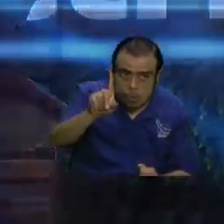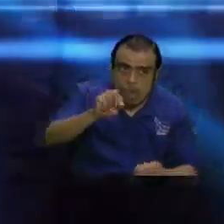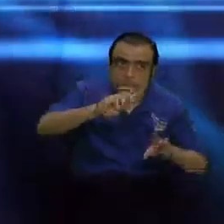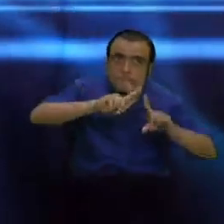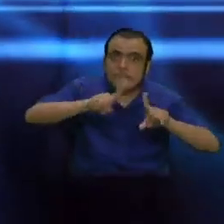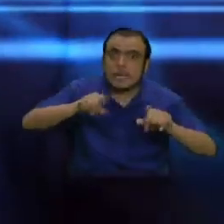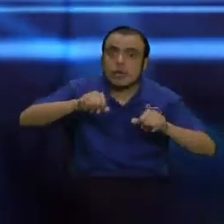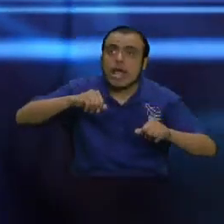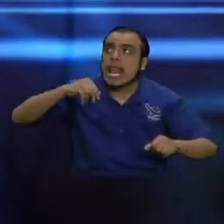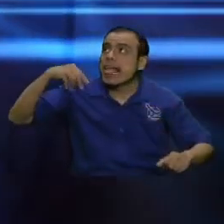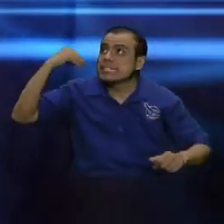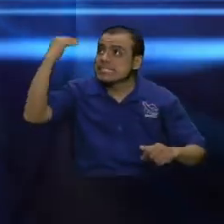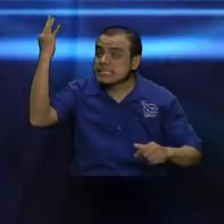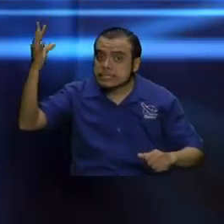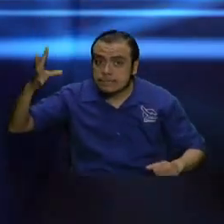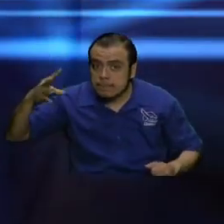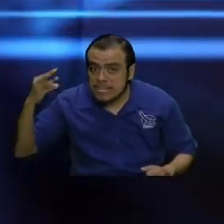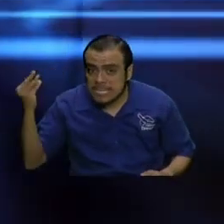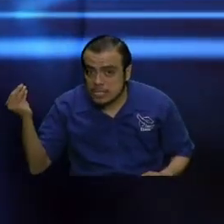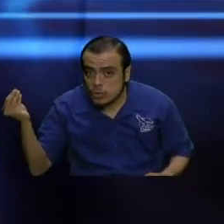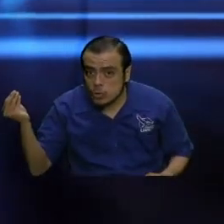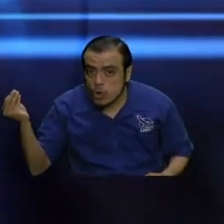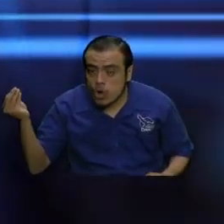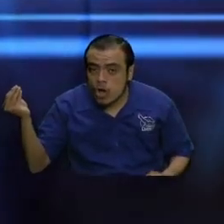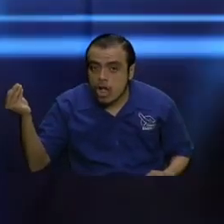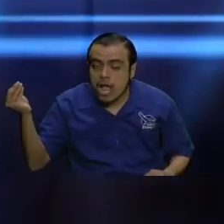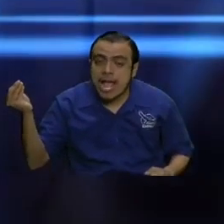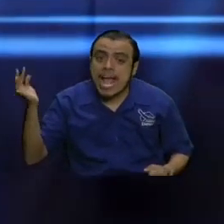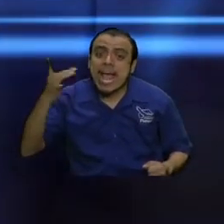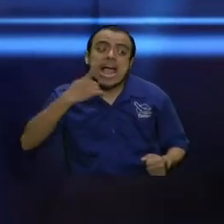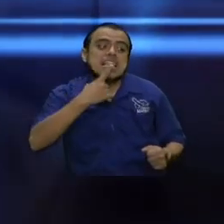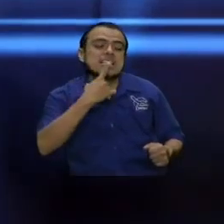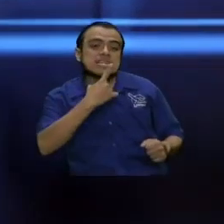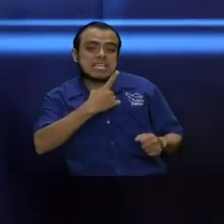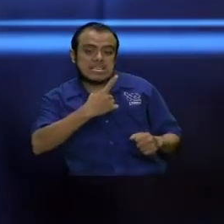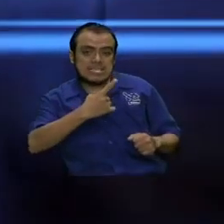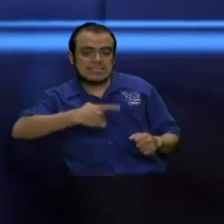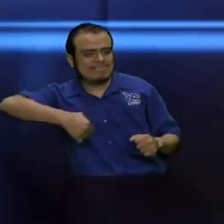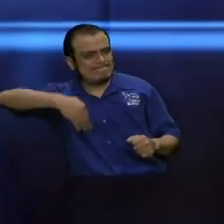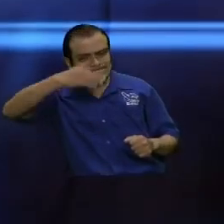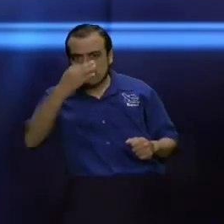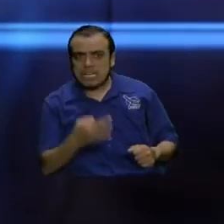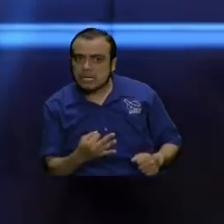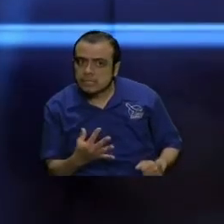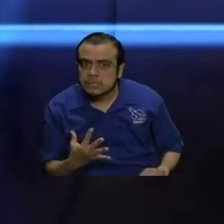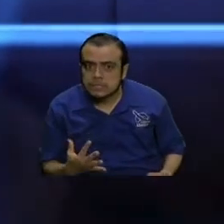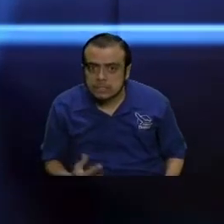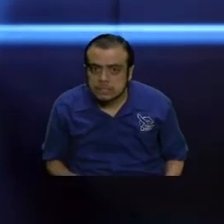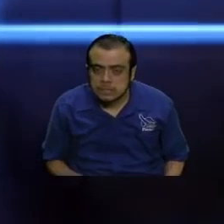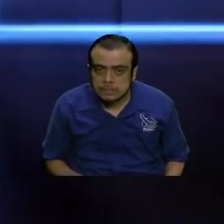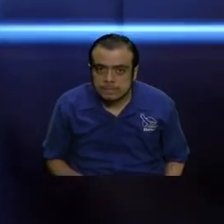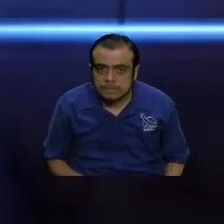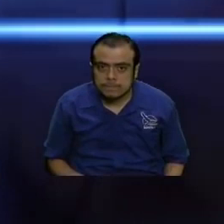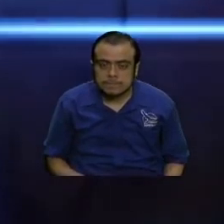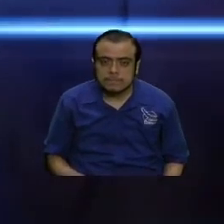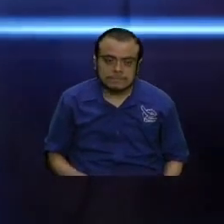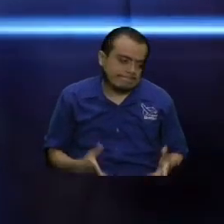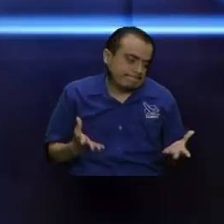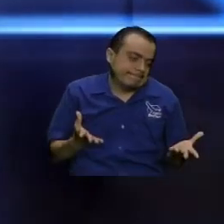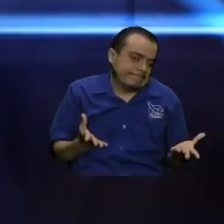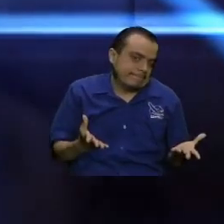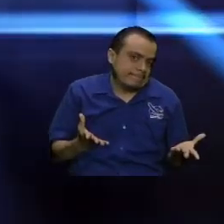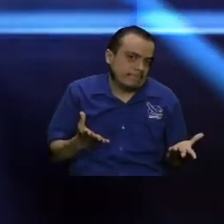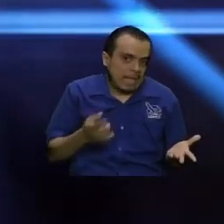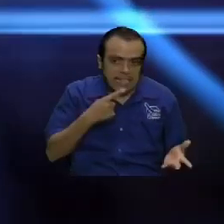Espíritu dice claramente. O sea, hermano. ¿Qué será decir